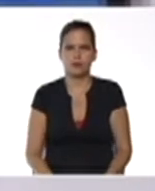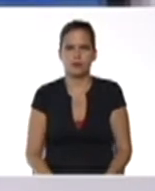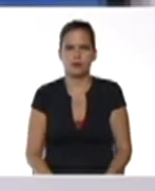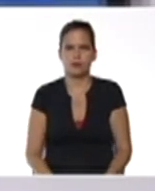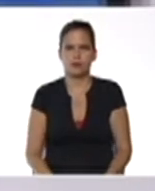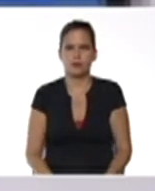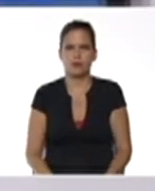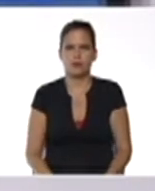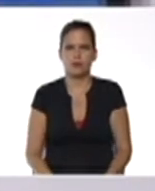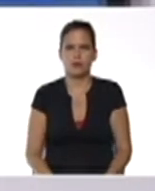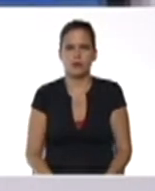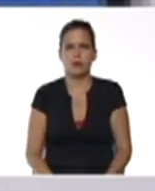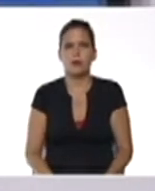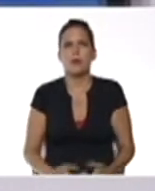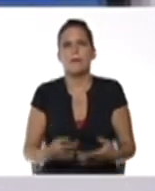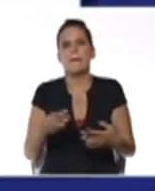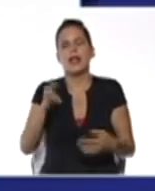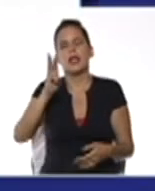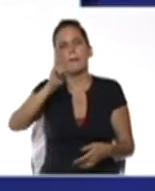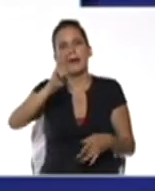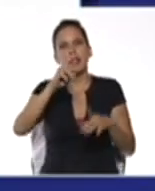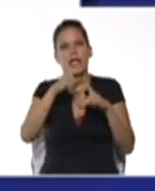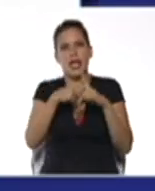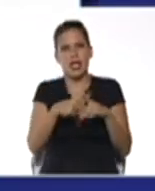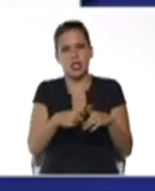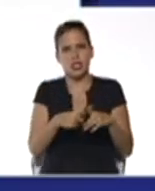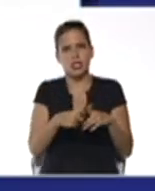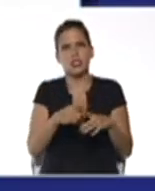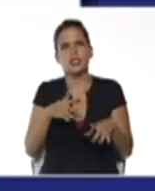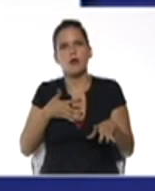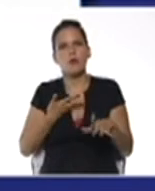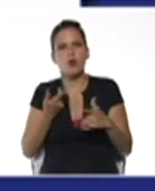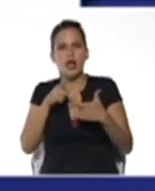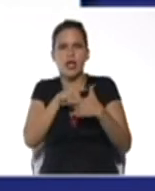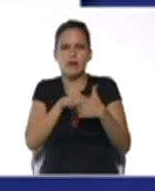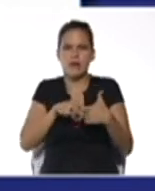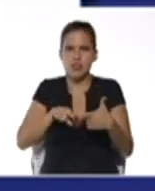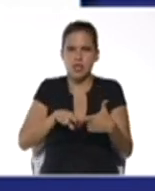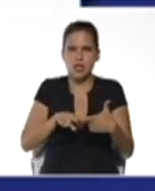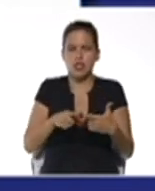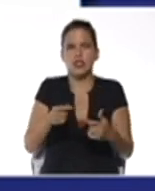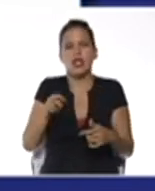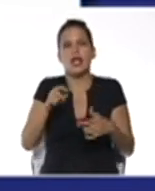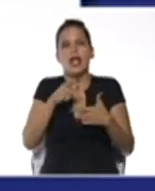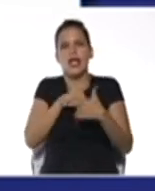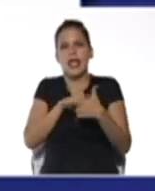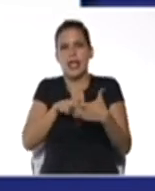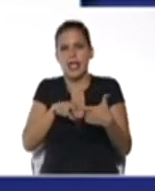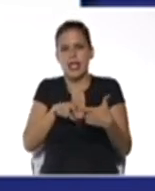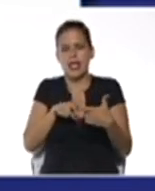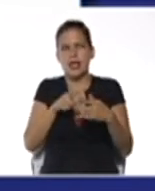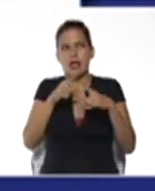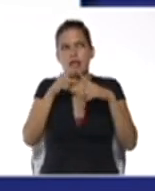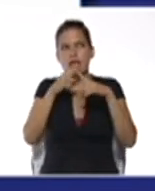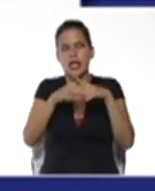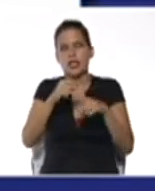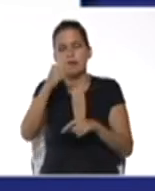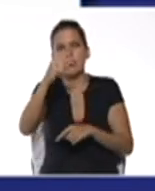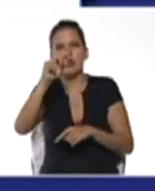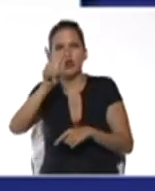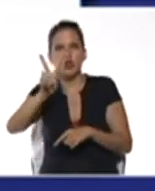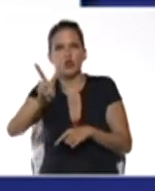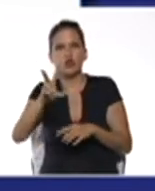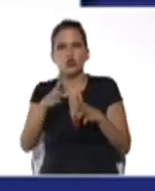para que pdx sea divisible entre x menos 2 el resto debe ser 0 es decir porque